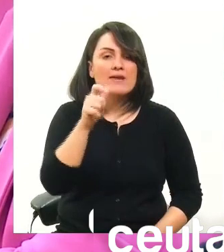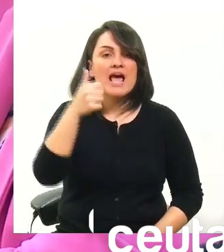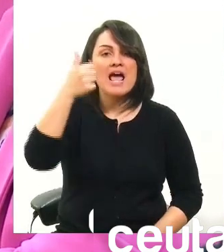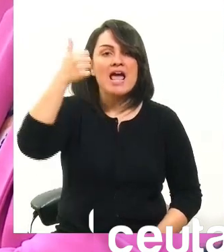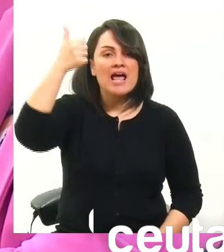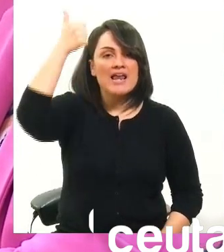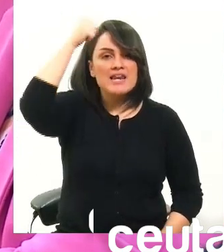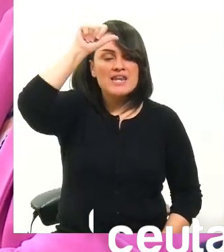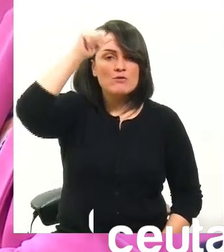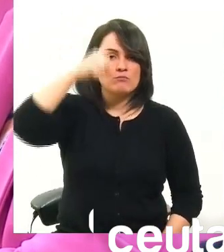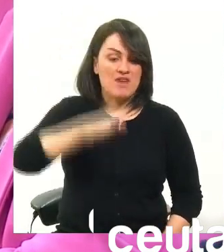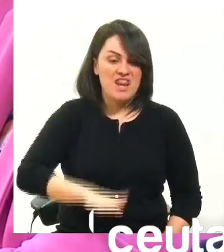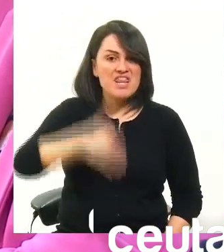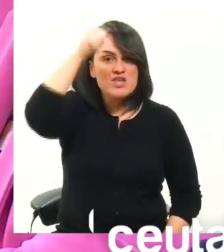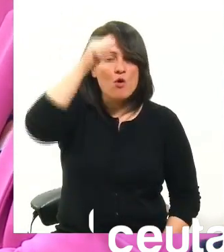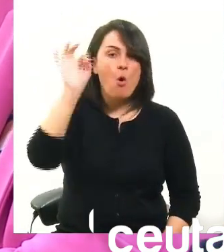parlamentario socialista